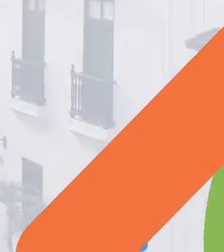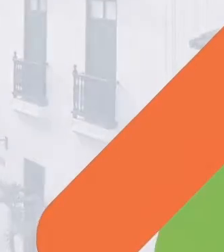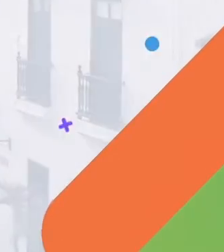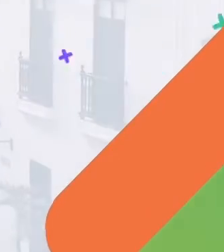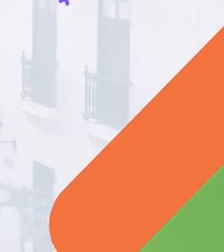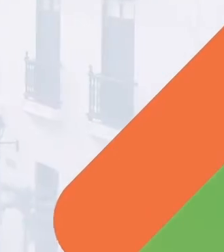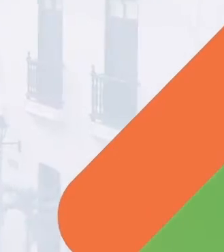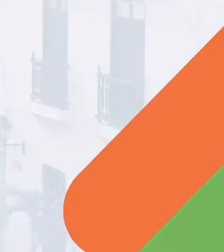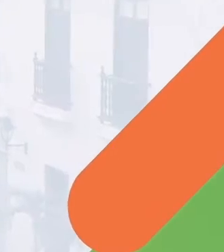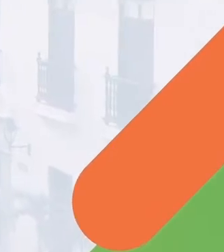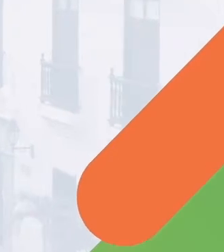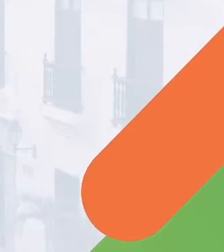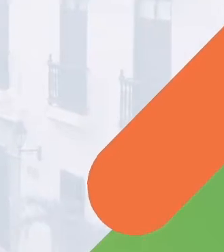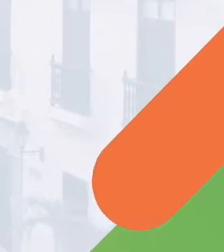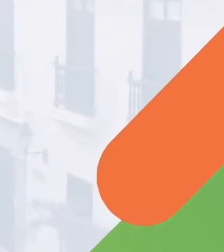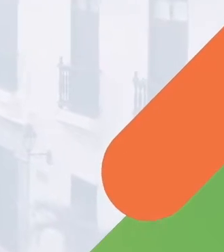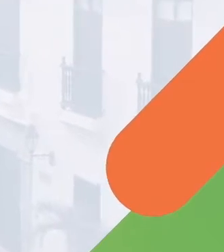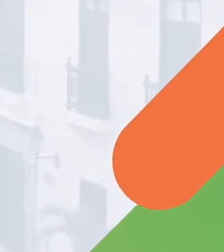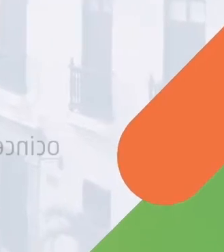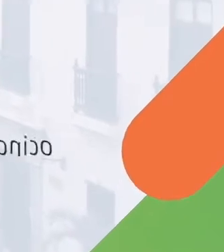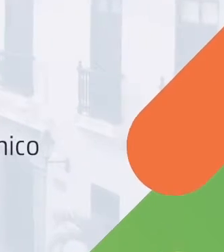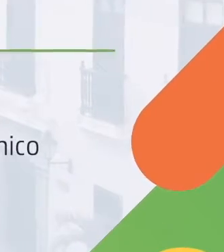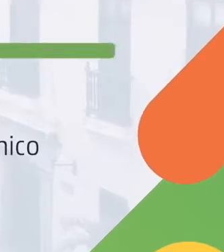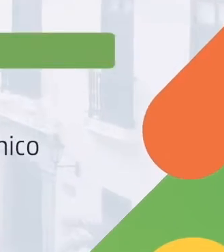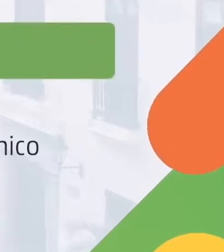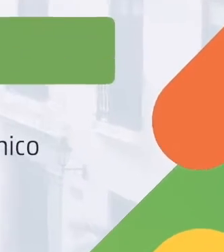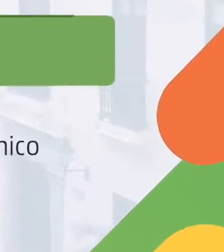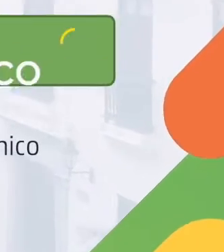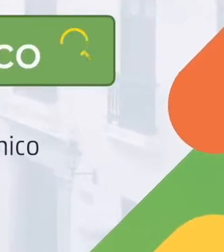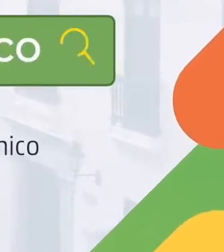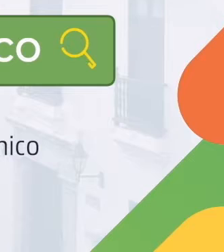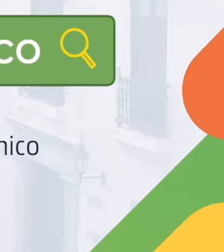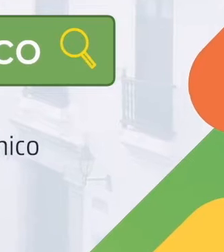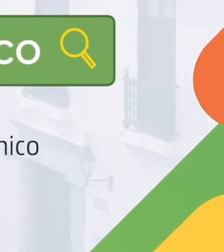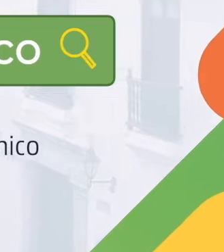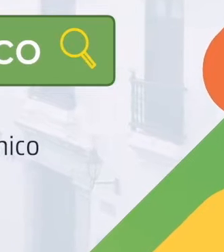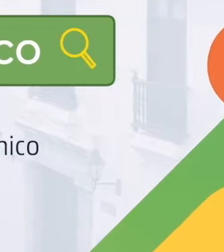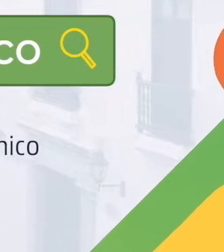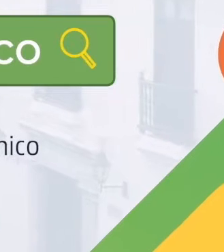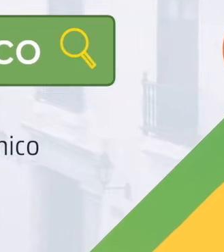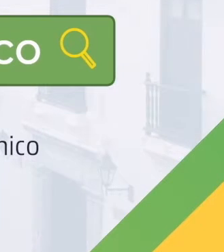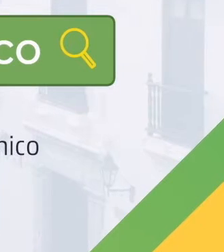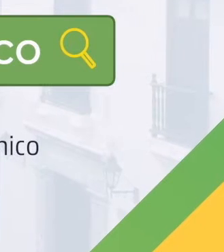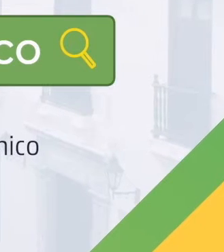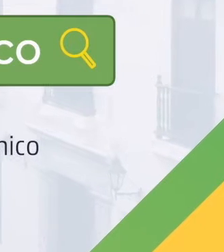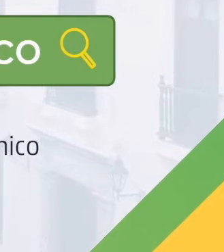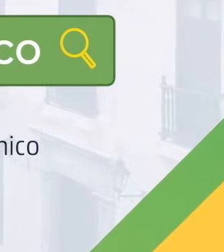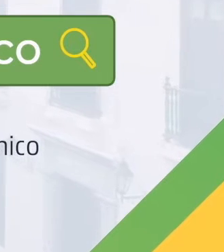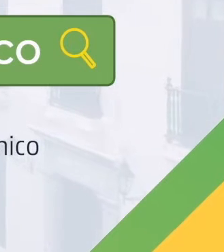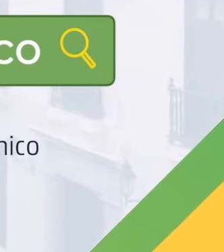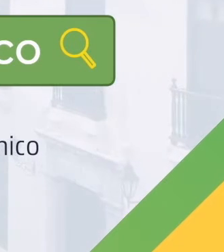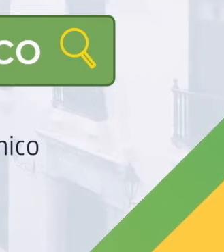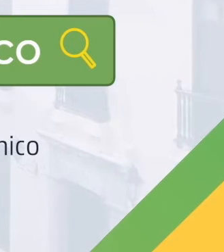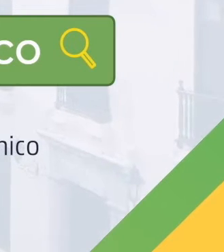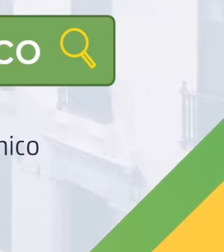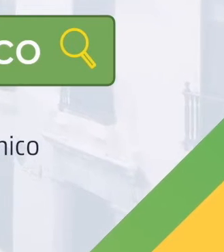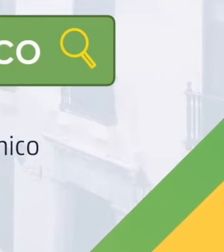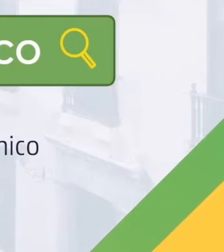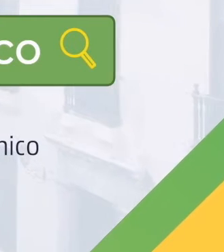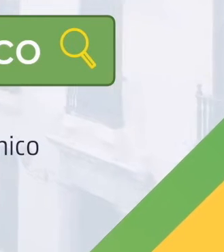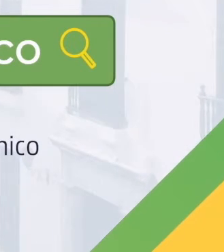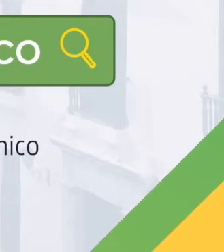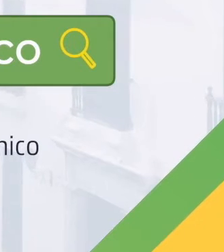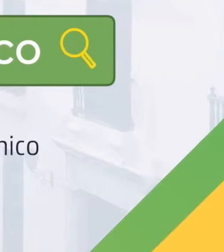Recuerda que puedes consultar toda la información de cómo va la ejecución de nuestro Plan de Desarrollo en rendicióndecuentas.cartagena.gov